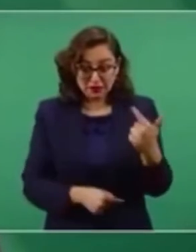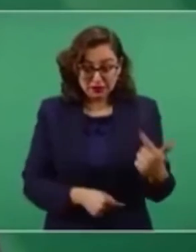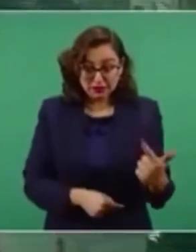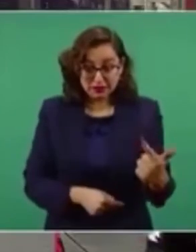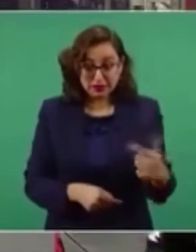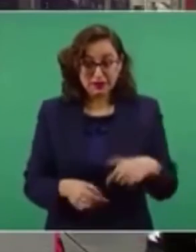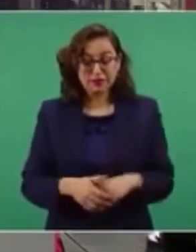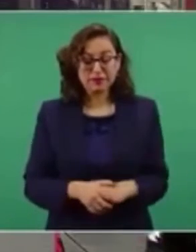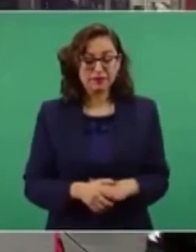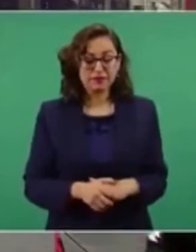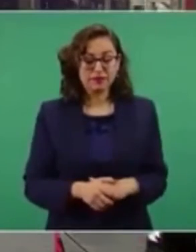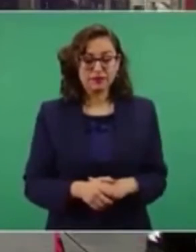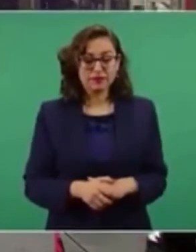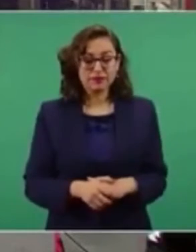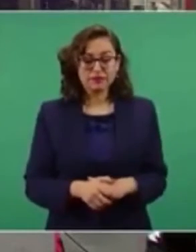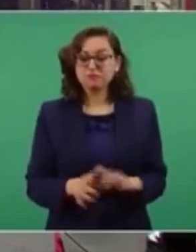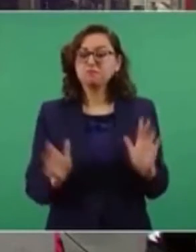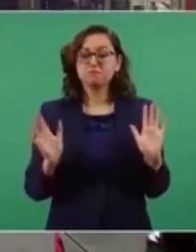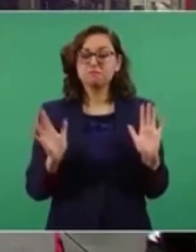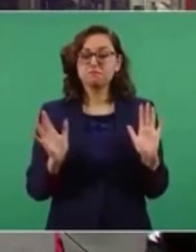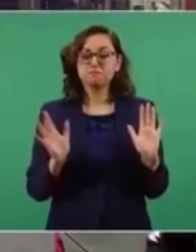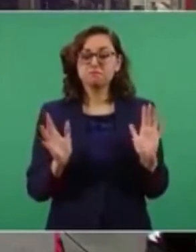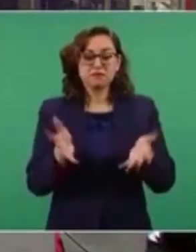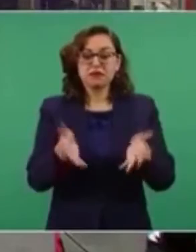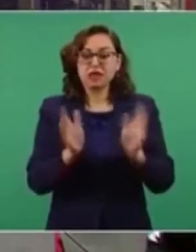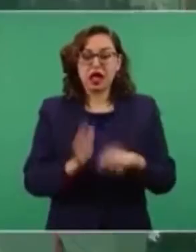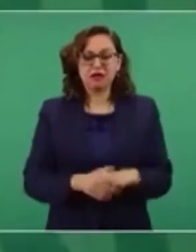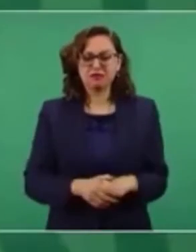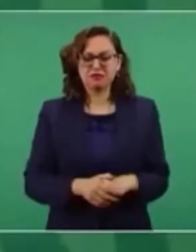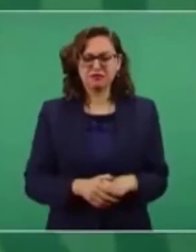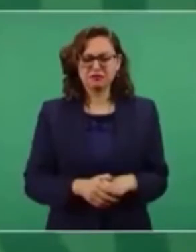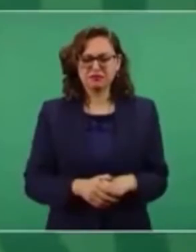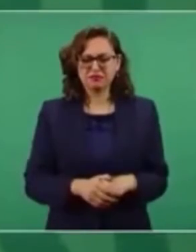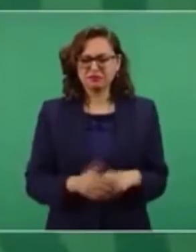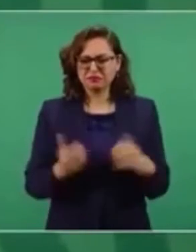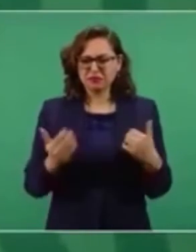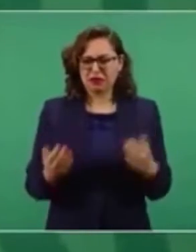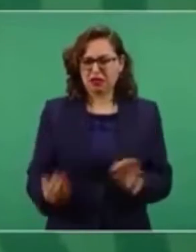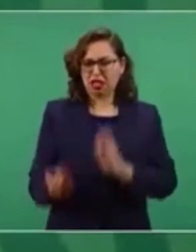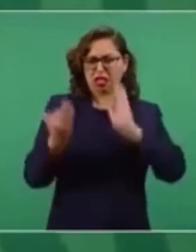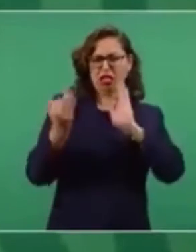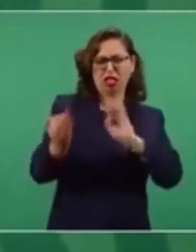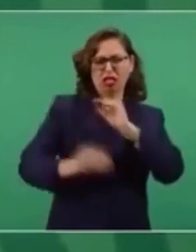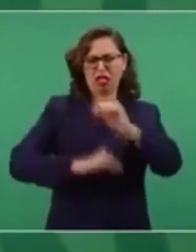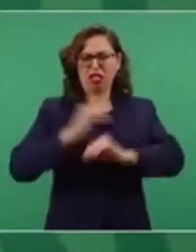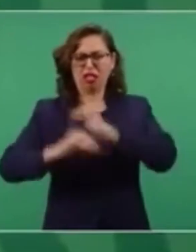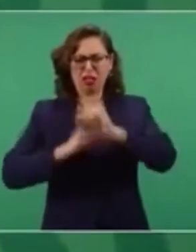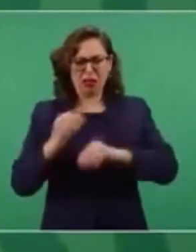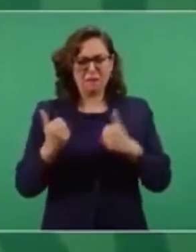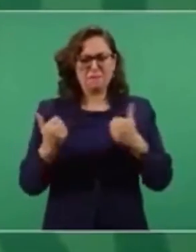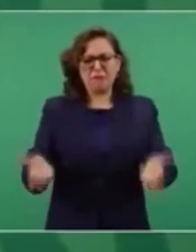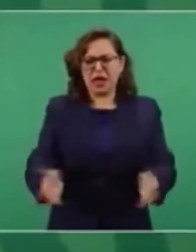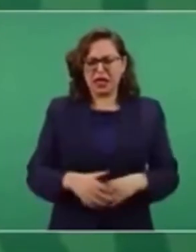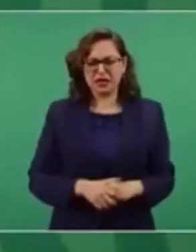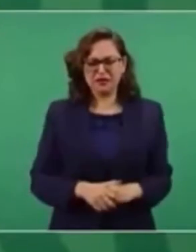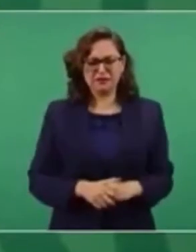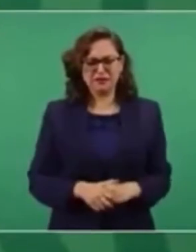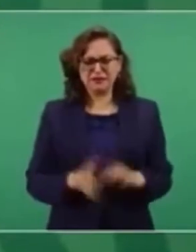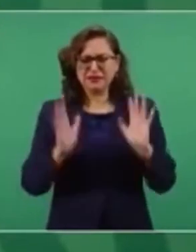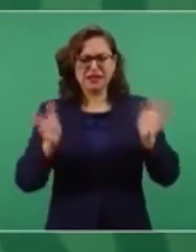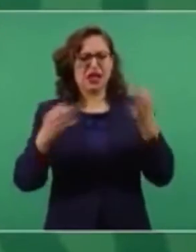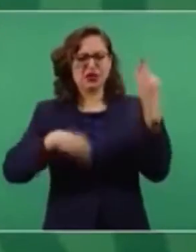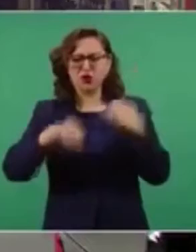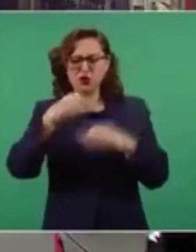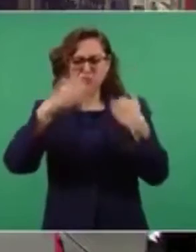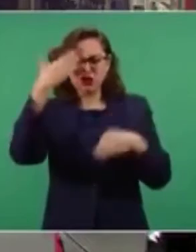Y ya, ¿para qué vamos a estar hablando? Es público y notorio que tenemos diferencia. Solo